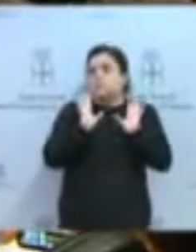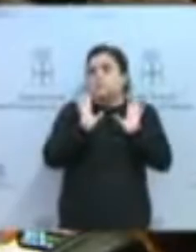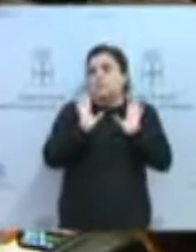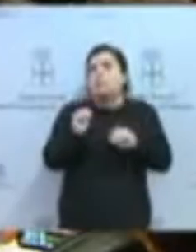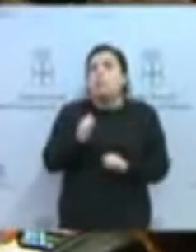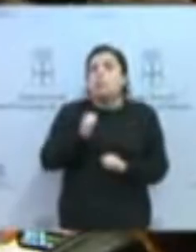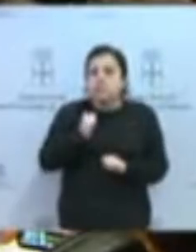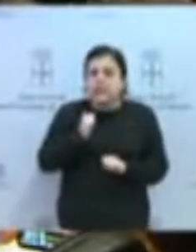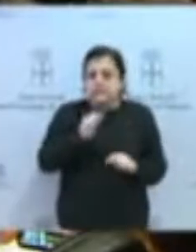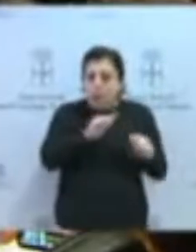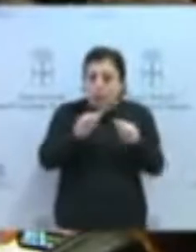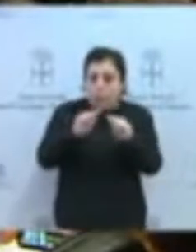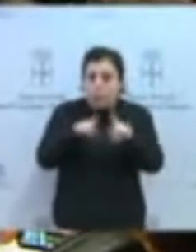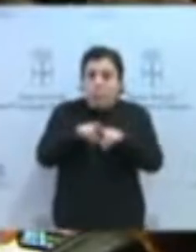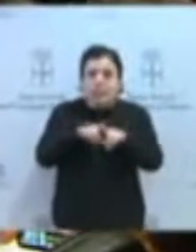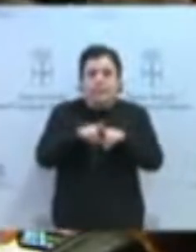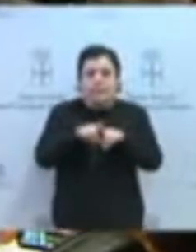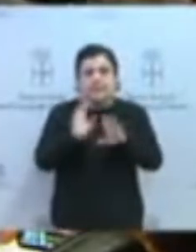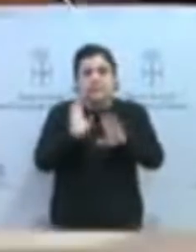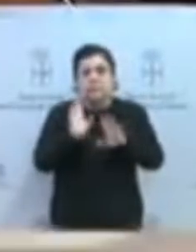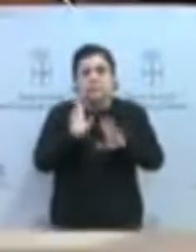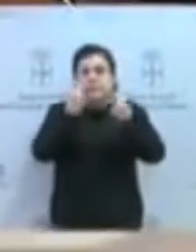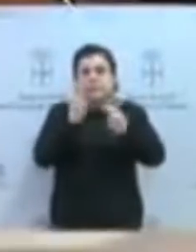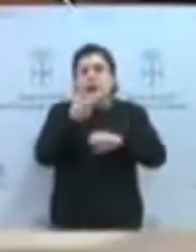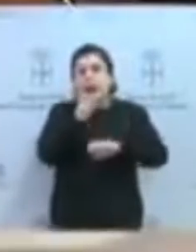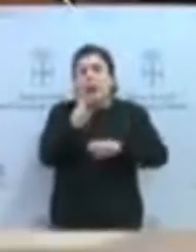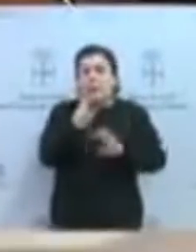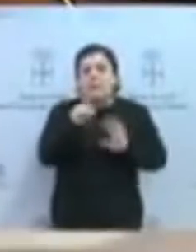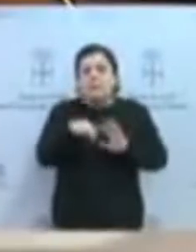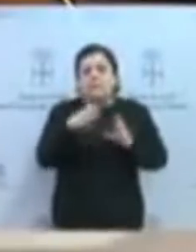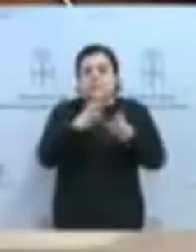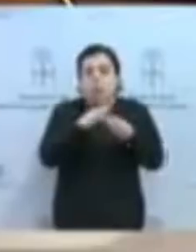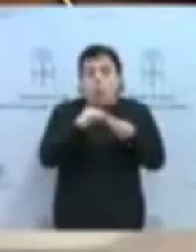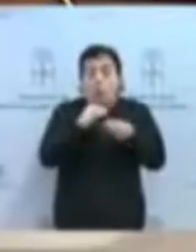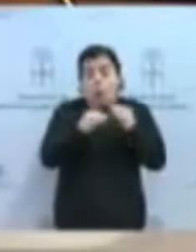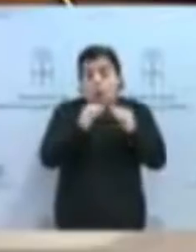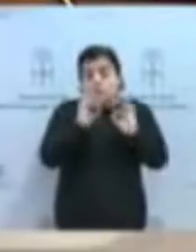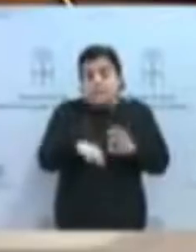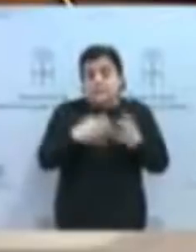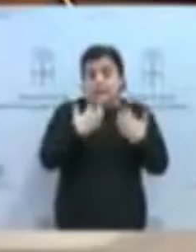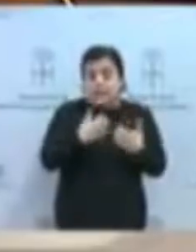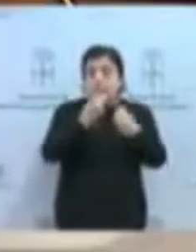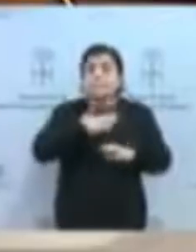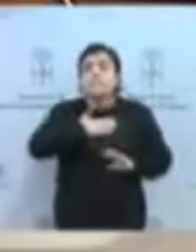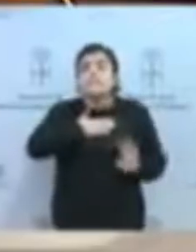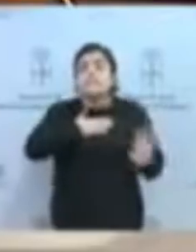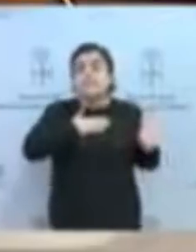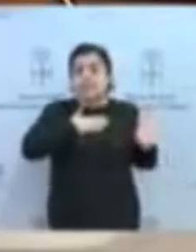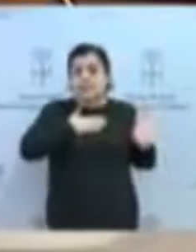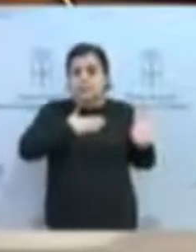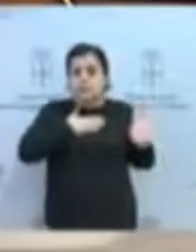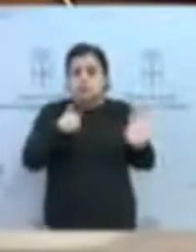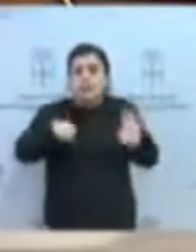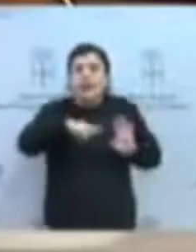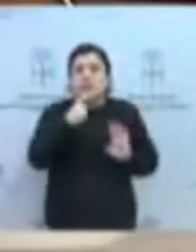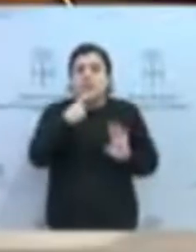utilizan aquí en la Cámara, por mi parte decir que toda la referencia hacia mí como socialcomunista o como rojo